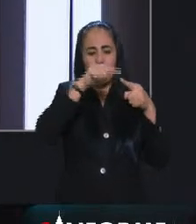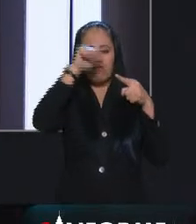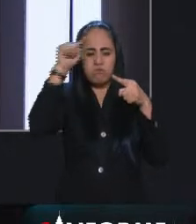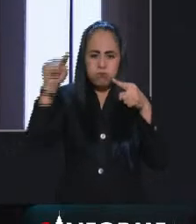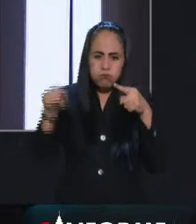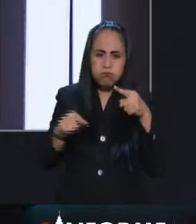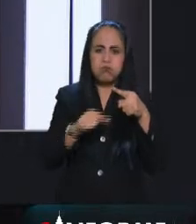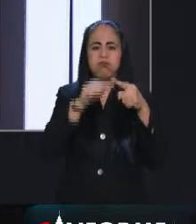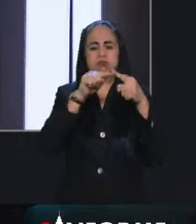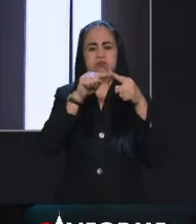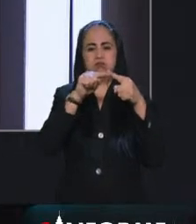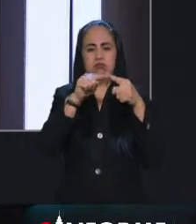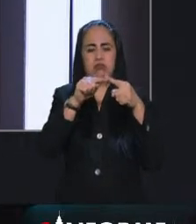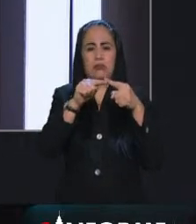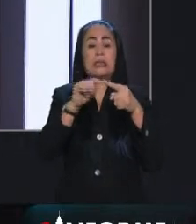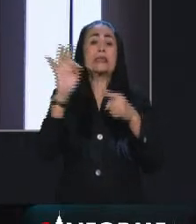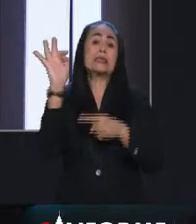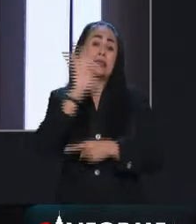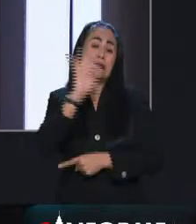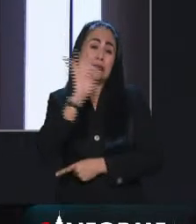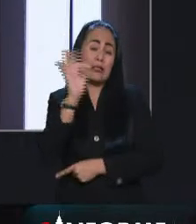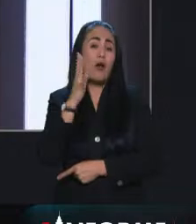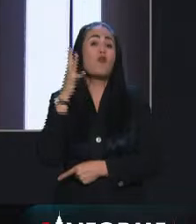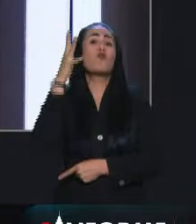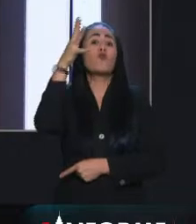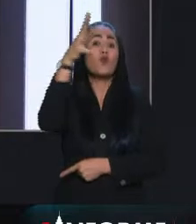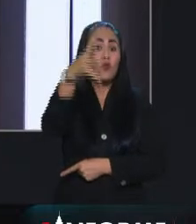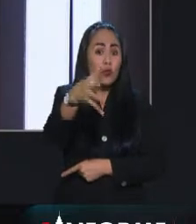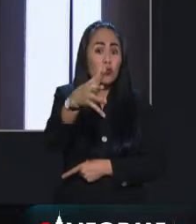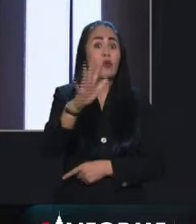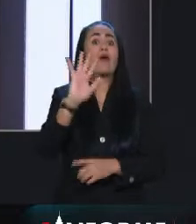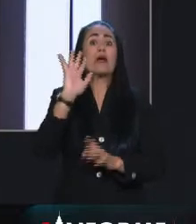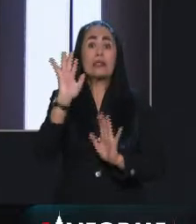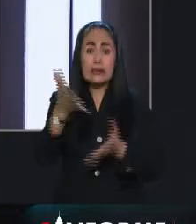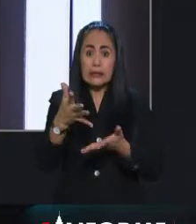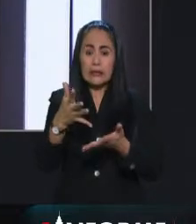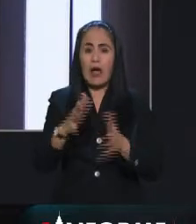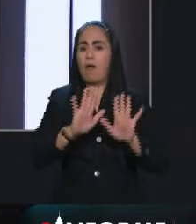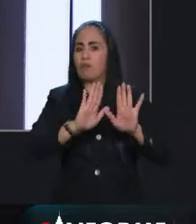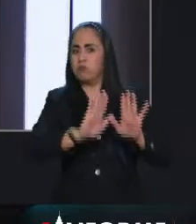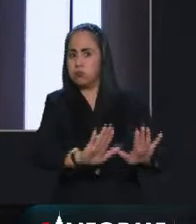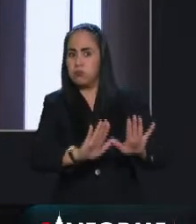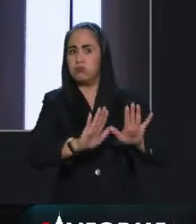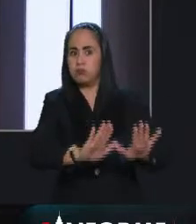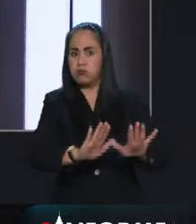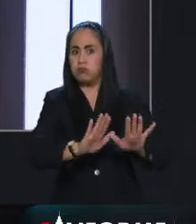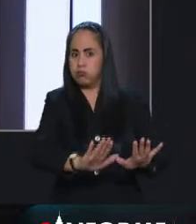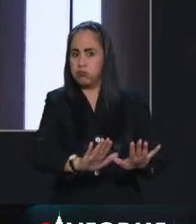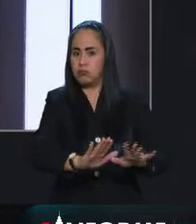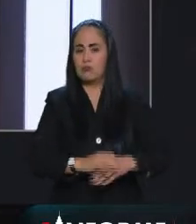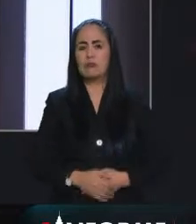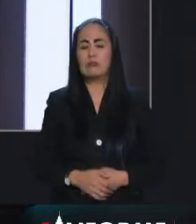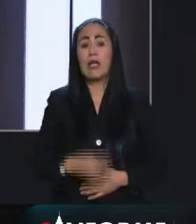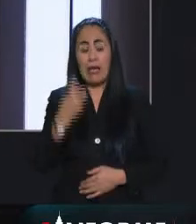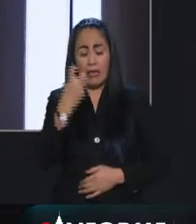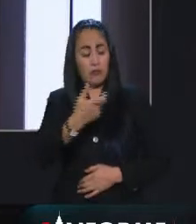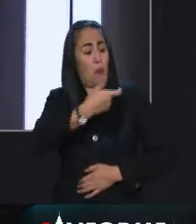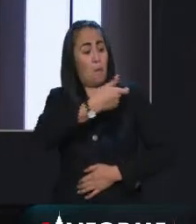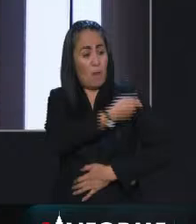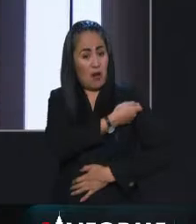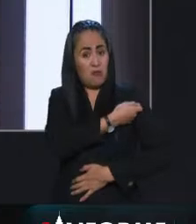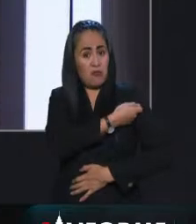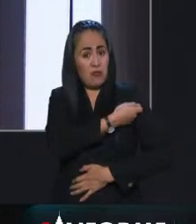en el futuro estar cumpliéndose hacia un aletargamiento que además tiene una respuesta frente a las vacunas